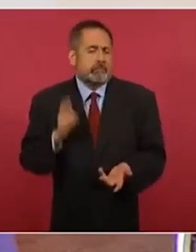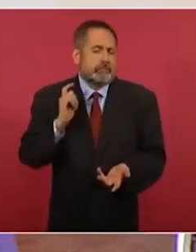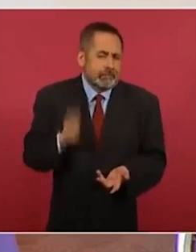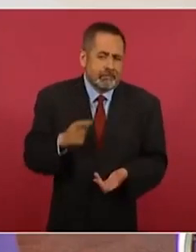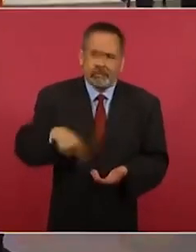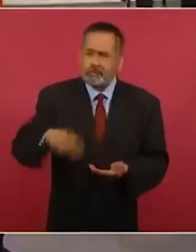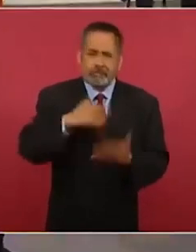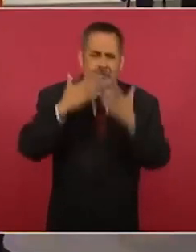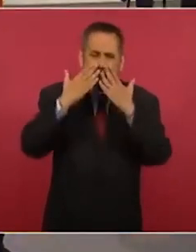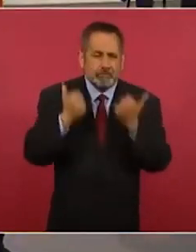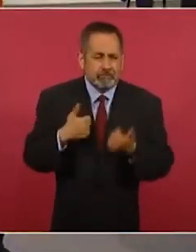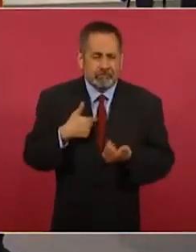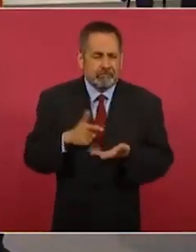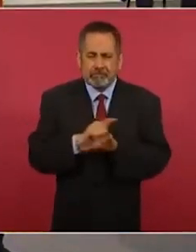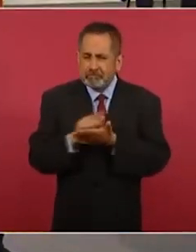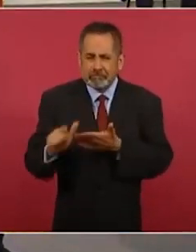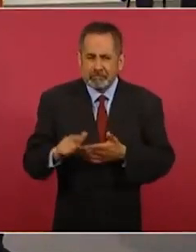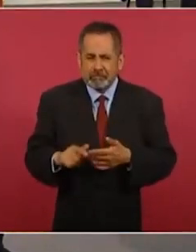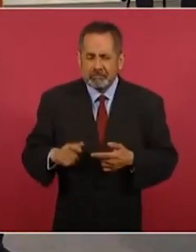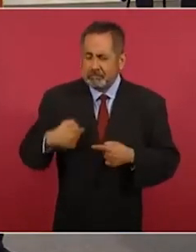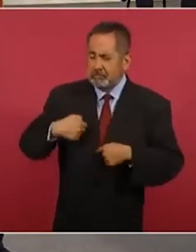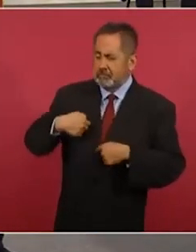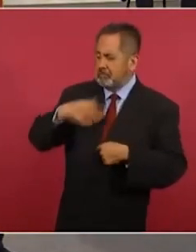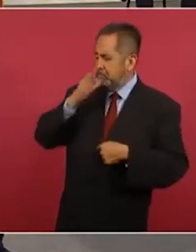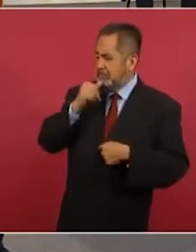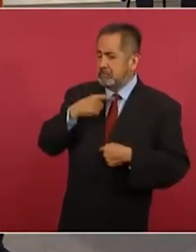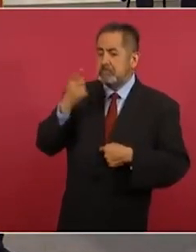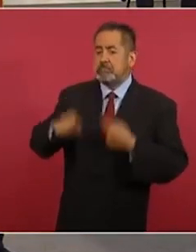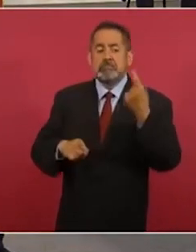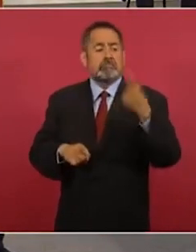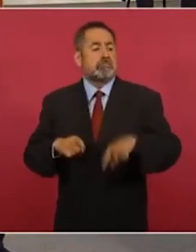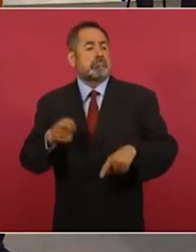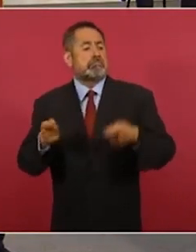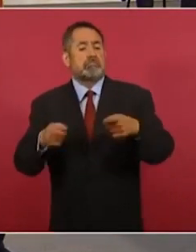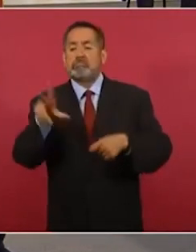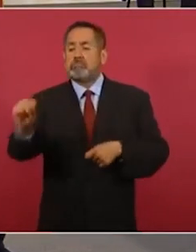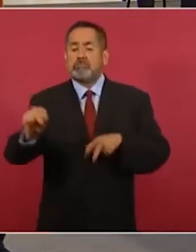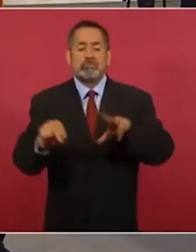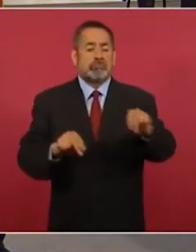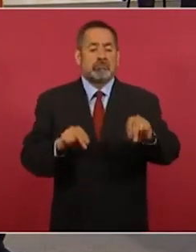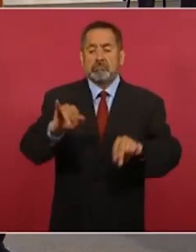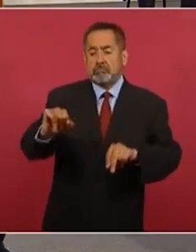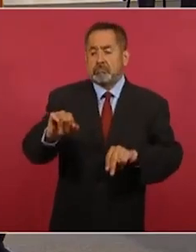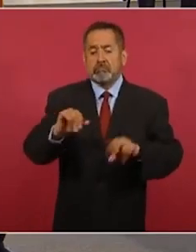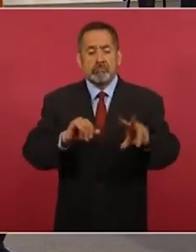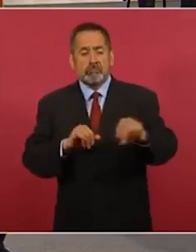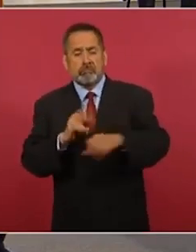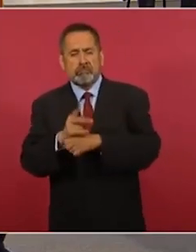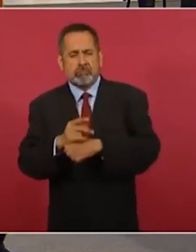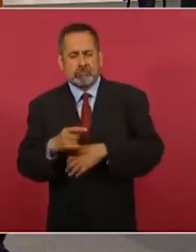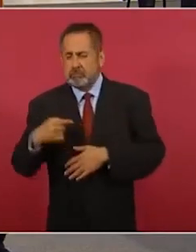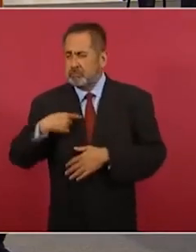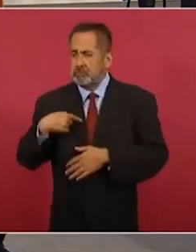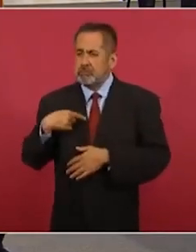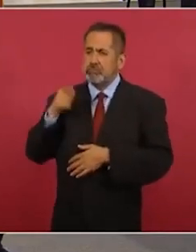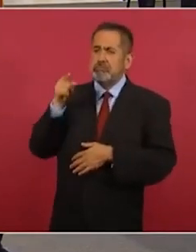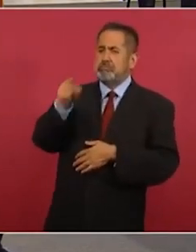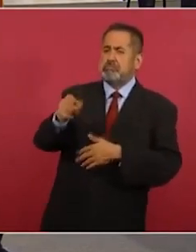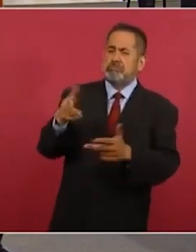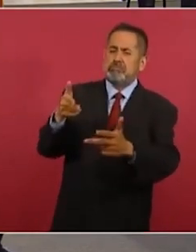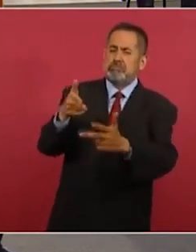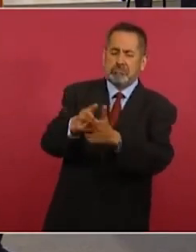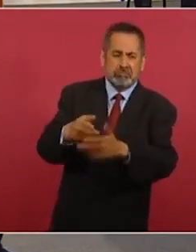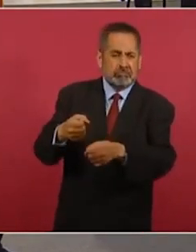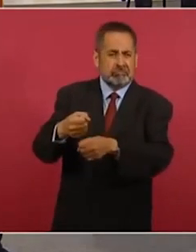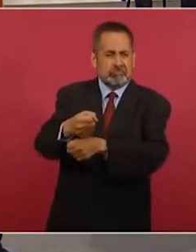para llamar matones, torturadores, censores,